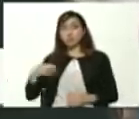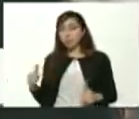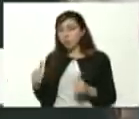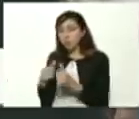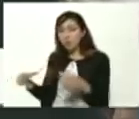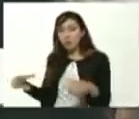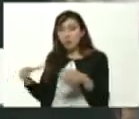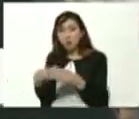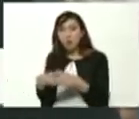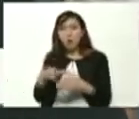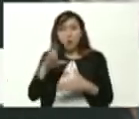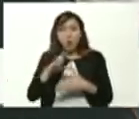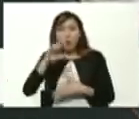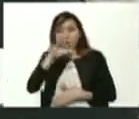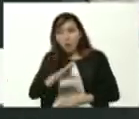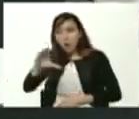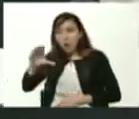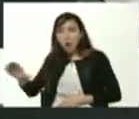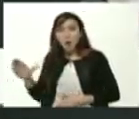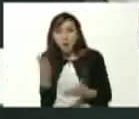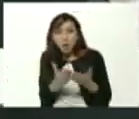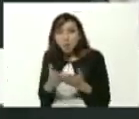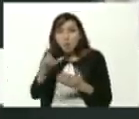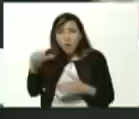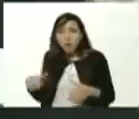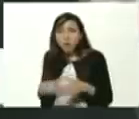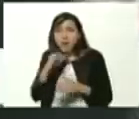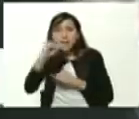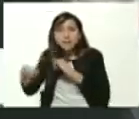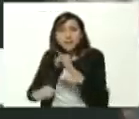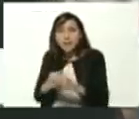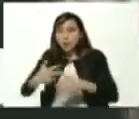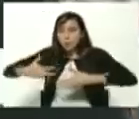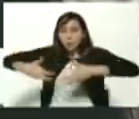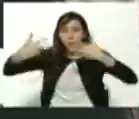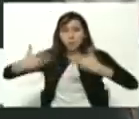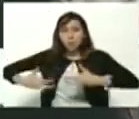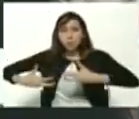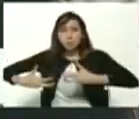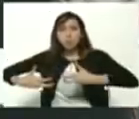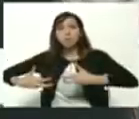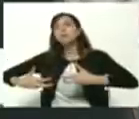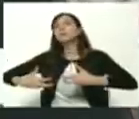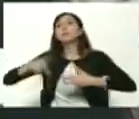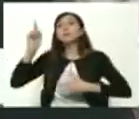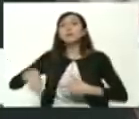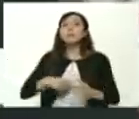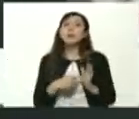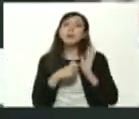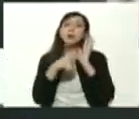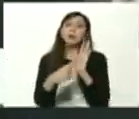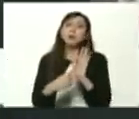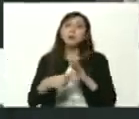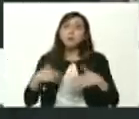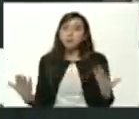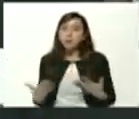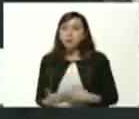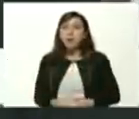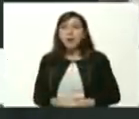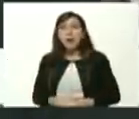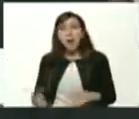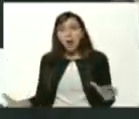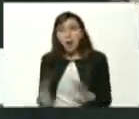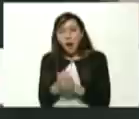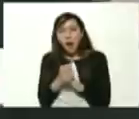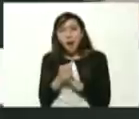continental latinoamericana y caribeña de estudiantes a través de una videoconferencia en la cual los compañeros de la